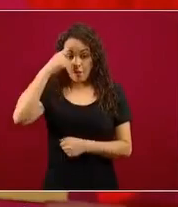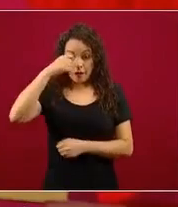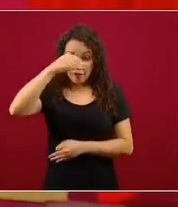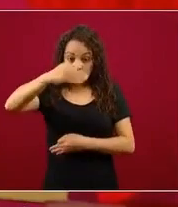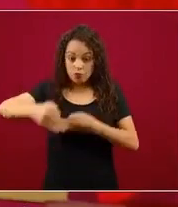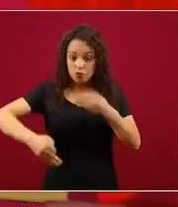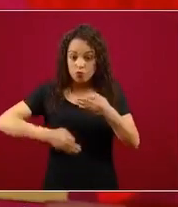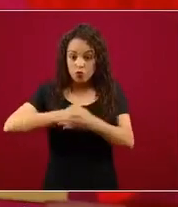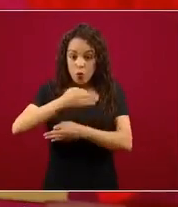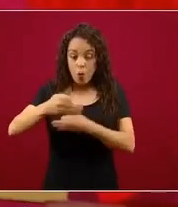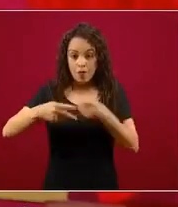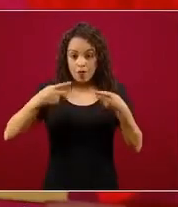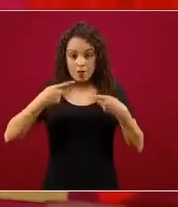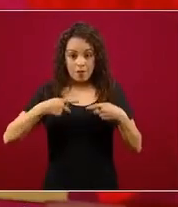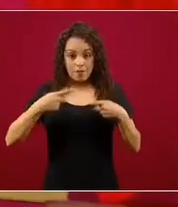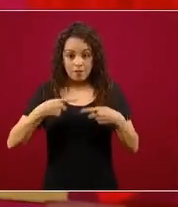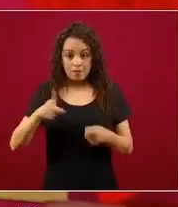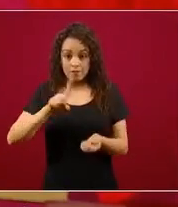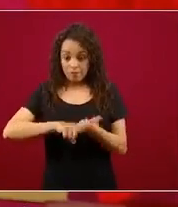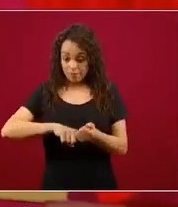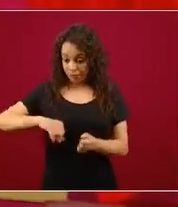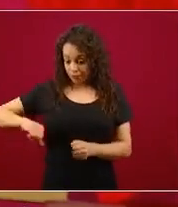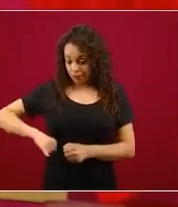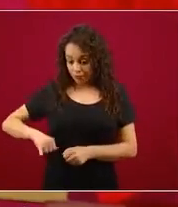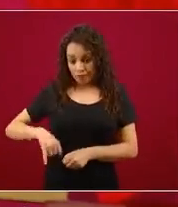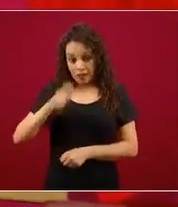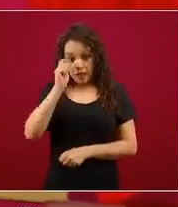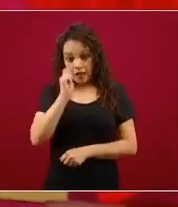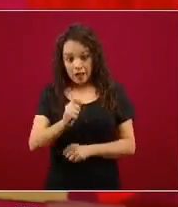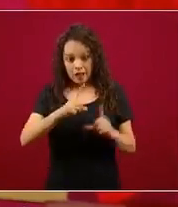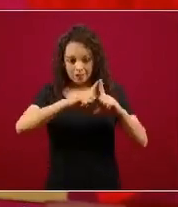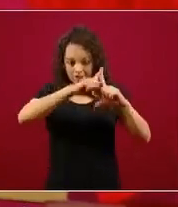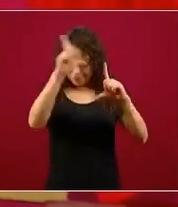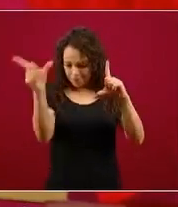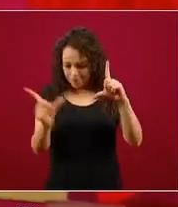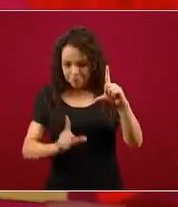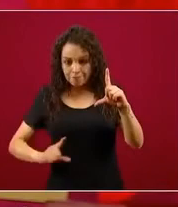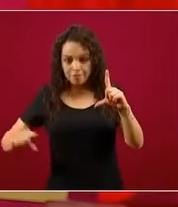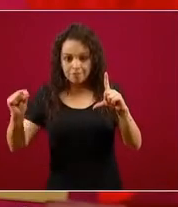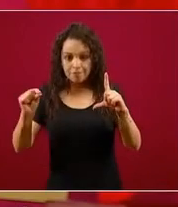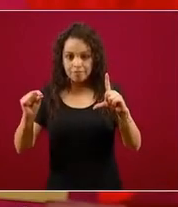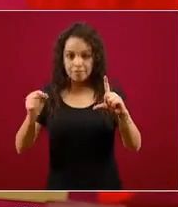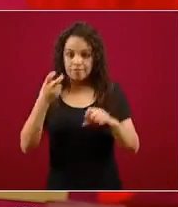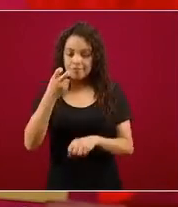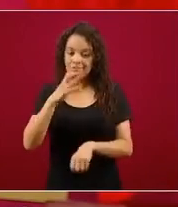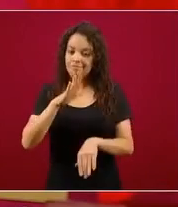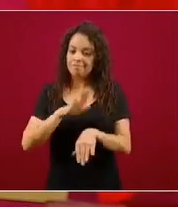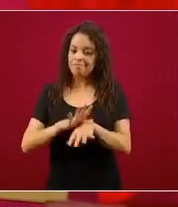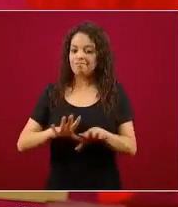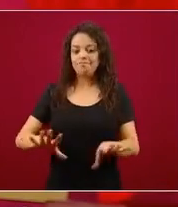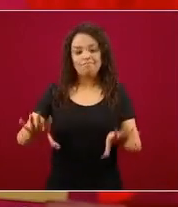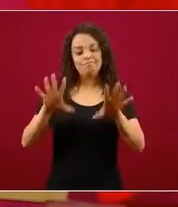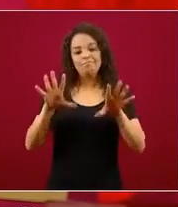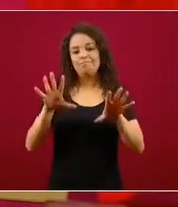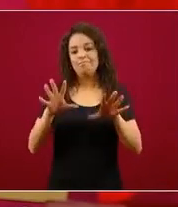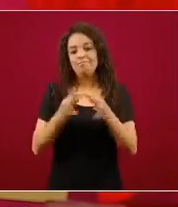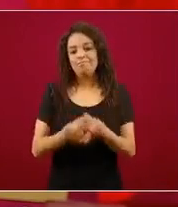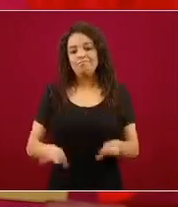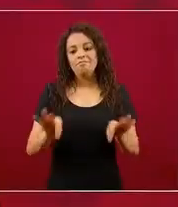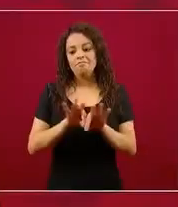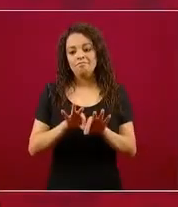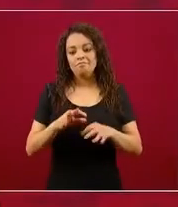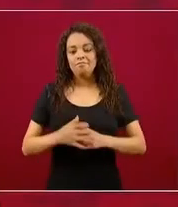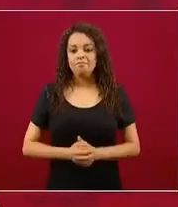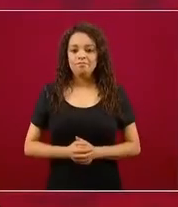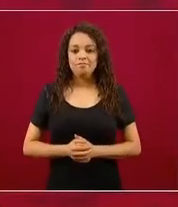interés del Estado Nacional, pues desde luego es una de las virtudes relevantes. Nadie quiere